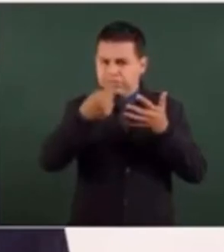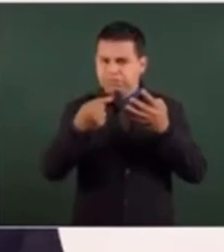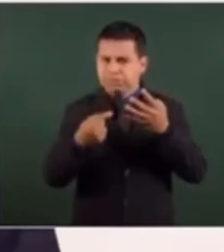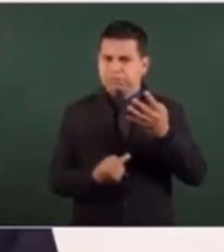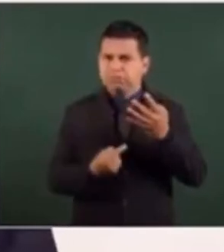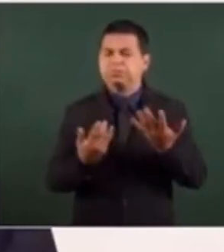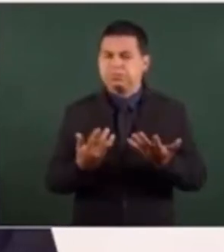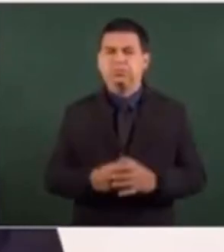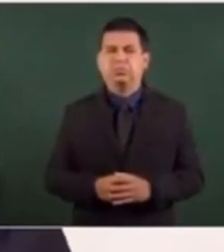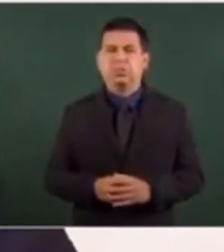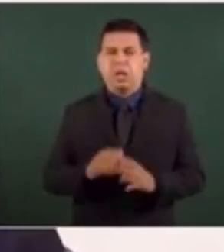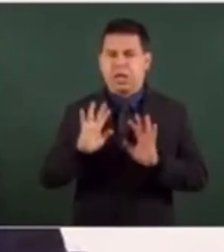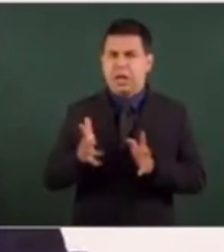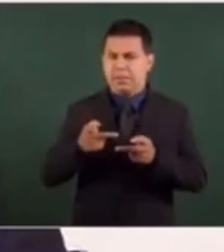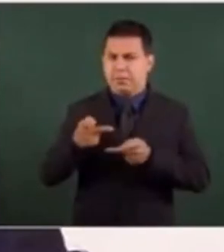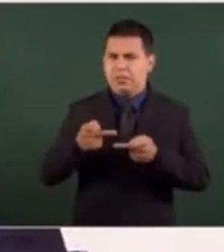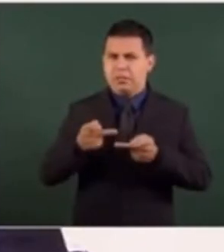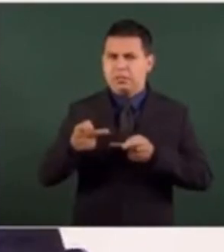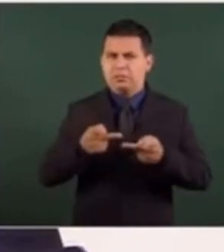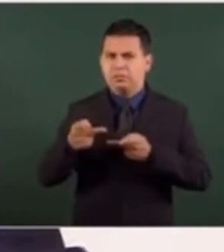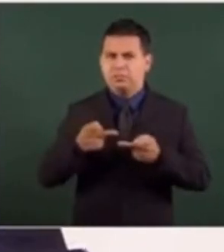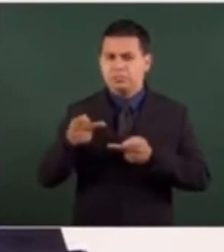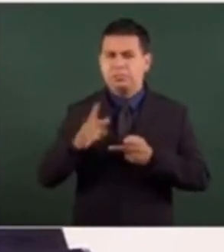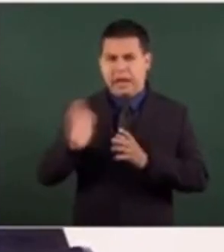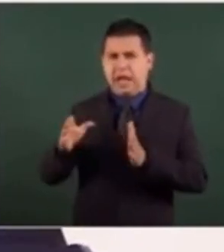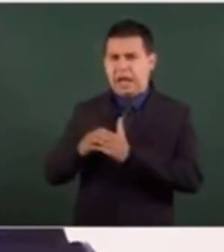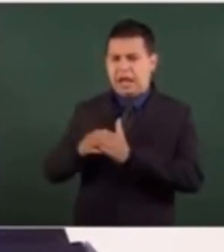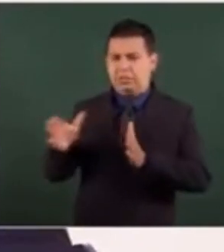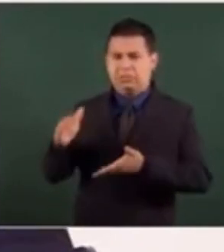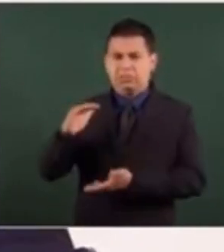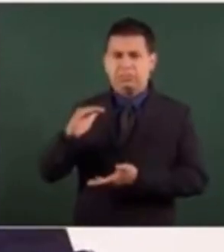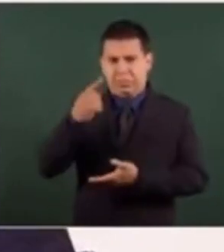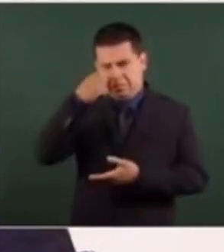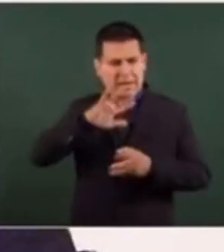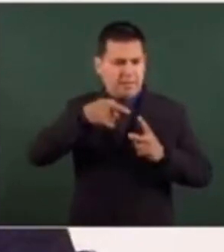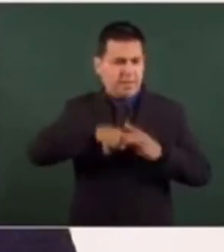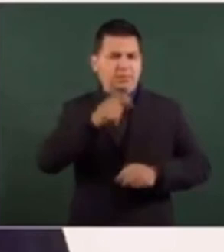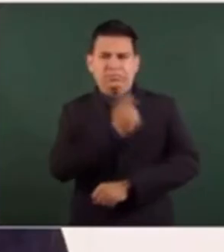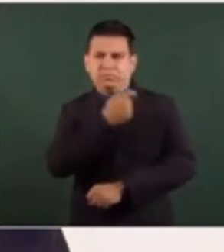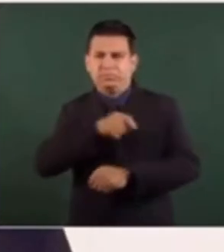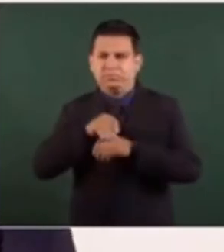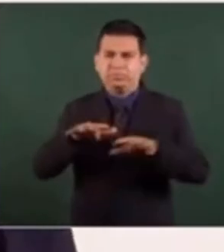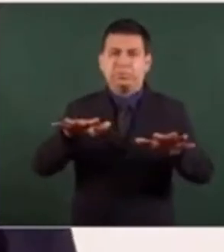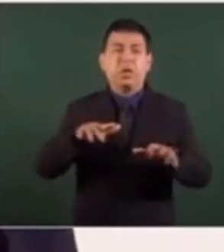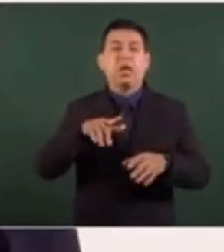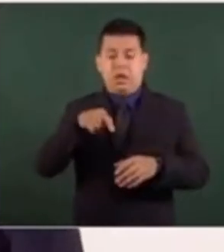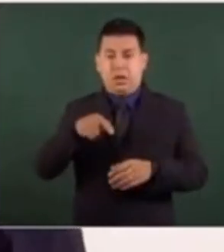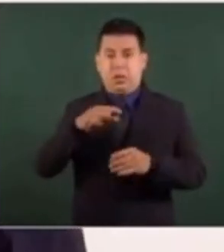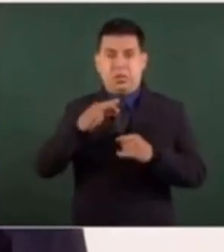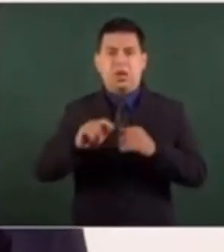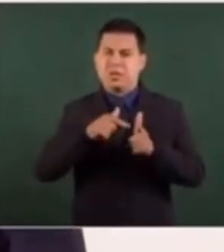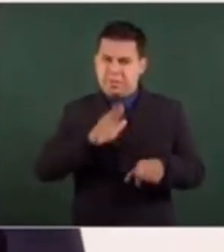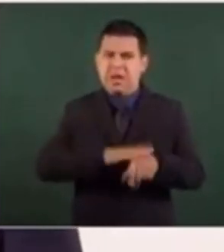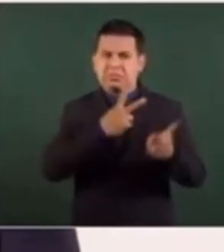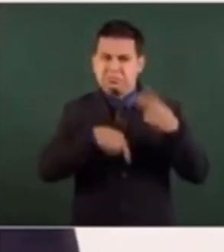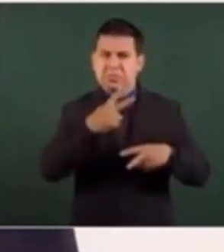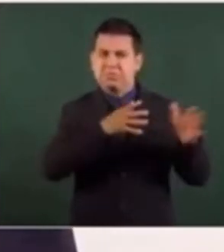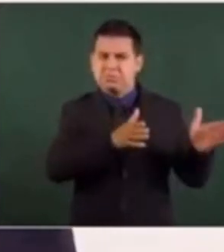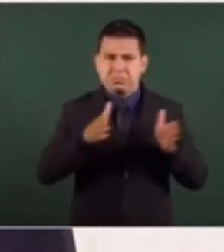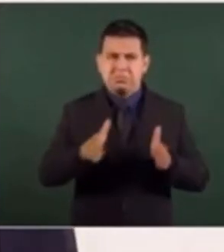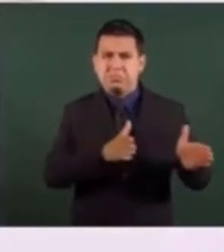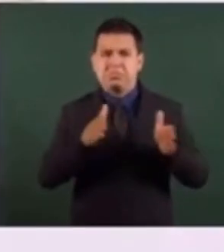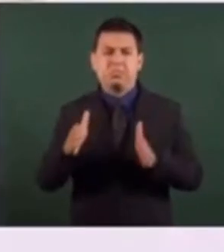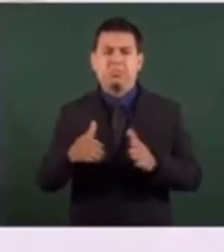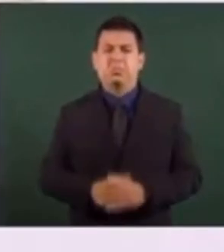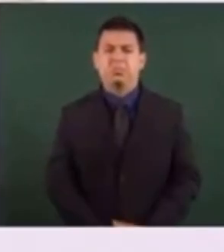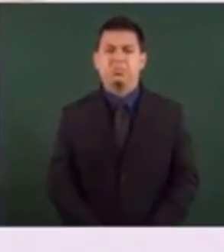Ya se tienen las vacunas, llegaron en la madrugada y van a seguir llegando el martes